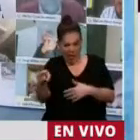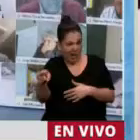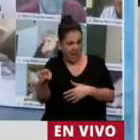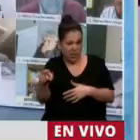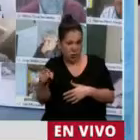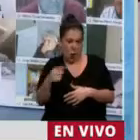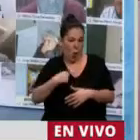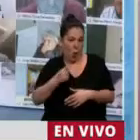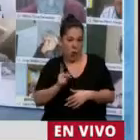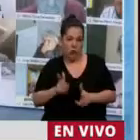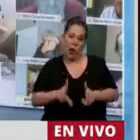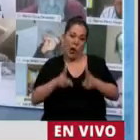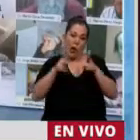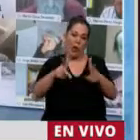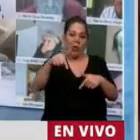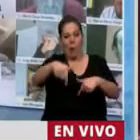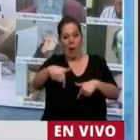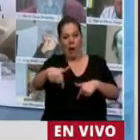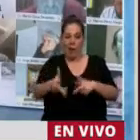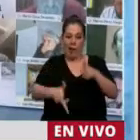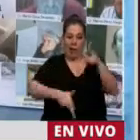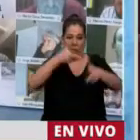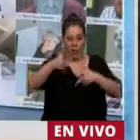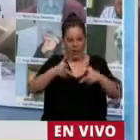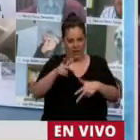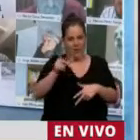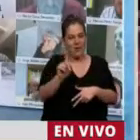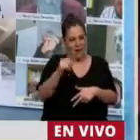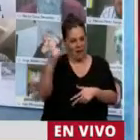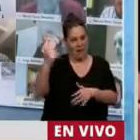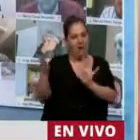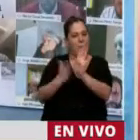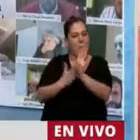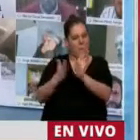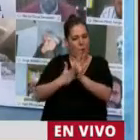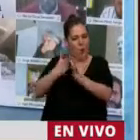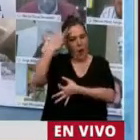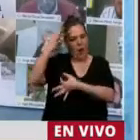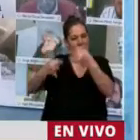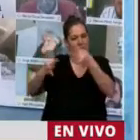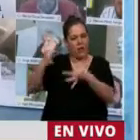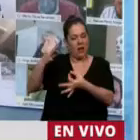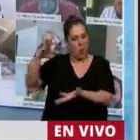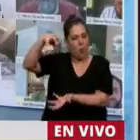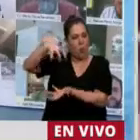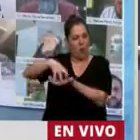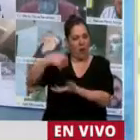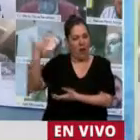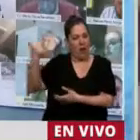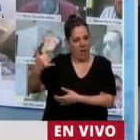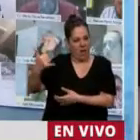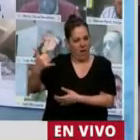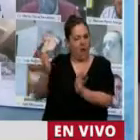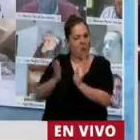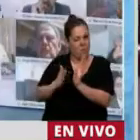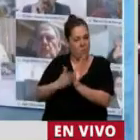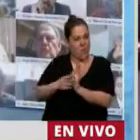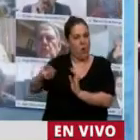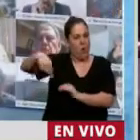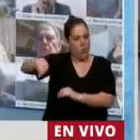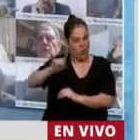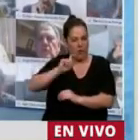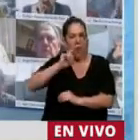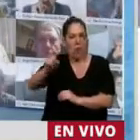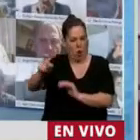de la oposición ayer ya, digamos, avizoró un escenario difícil para una sesión donde se trata este tema, por lo que uno